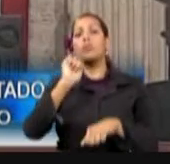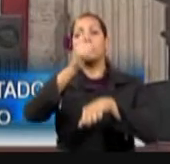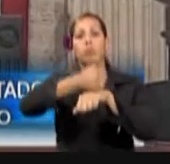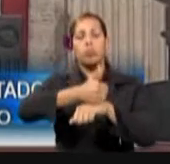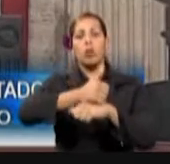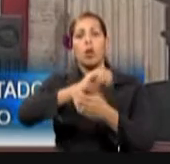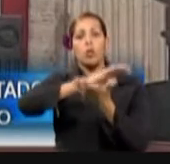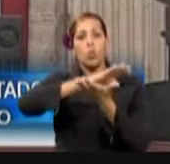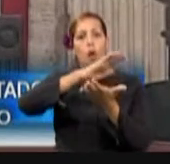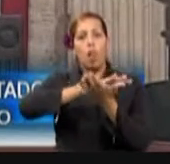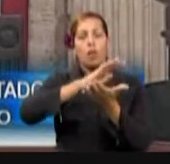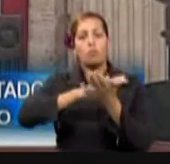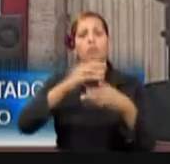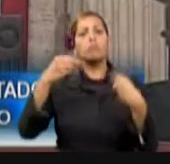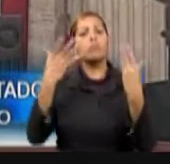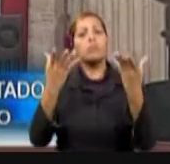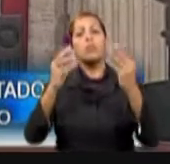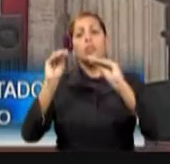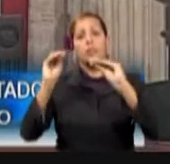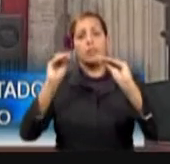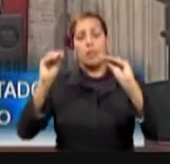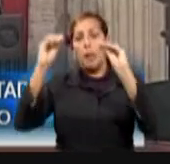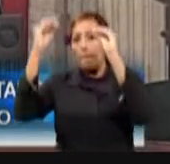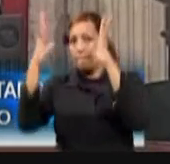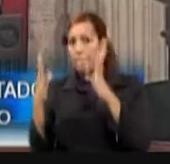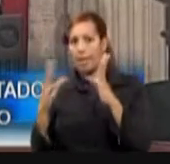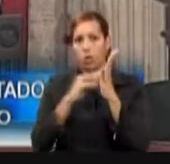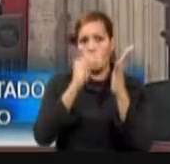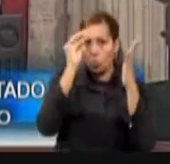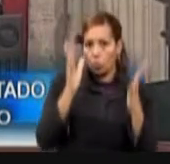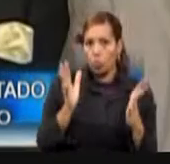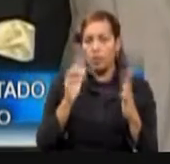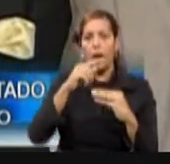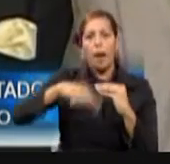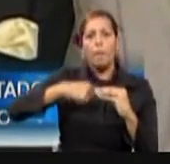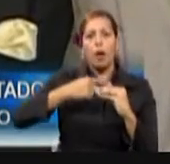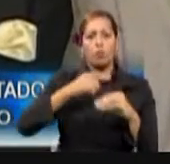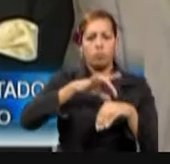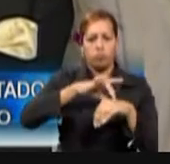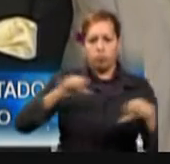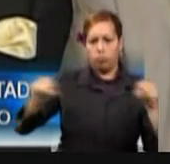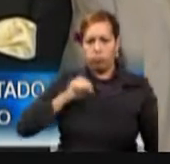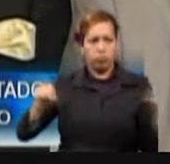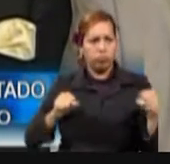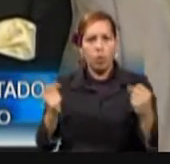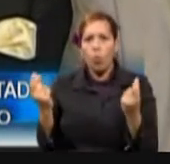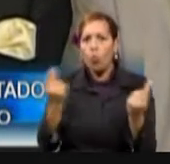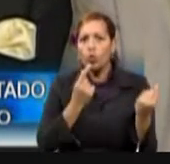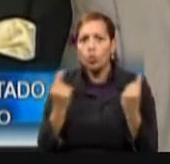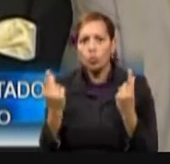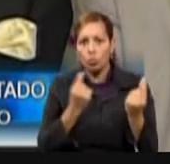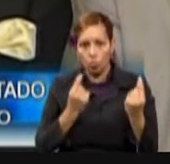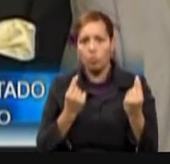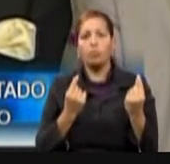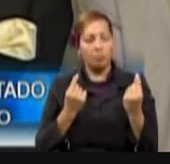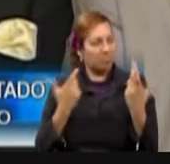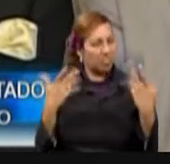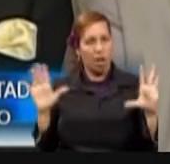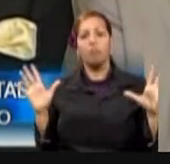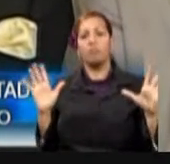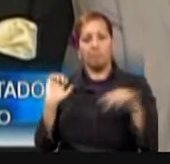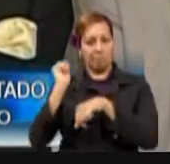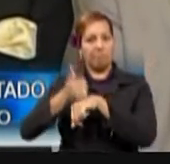escolar el cual provee información vital a maestros y estudiantes sobre los pasos a seguir en caso de emergencia. Además,